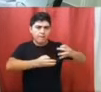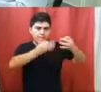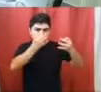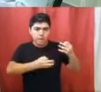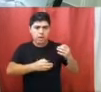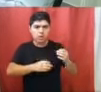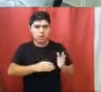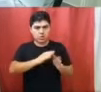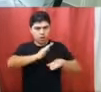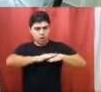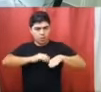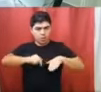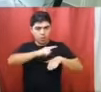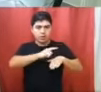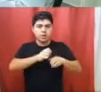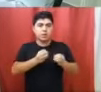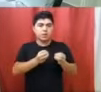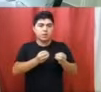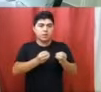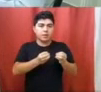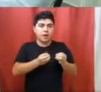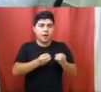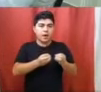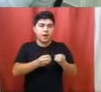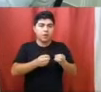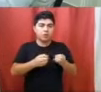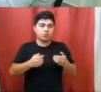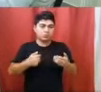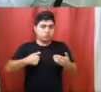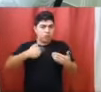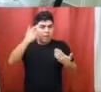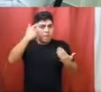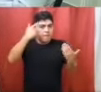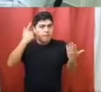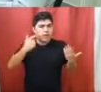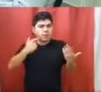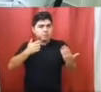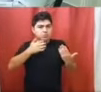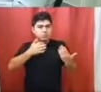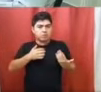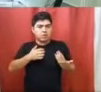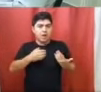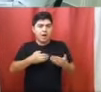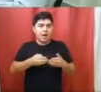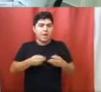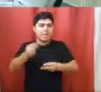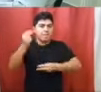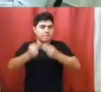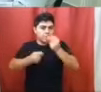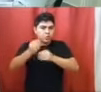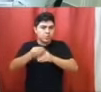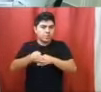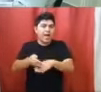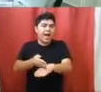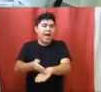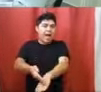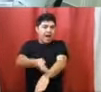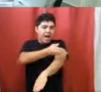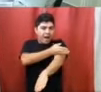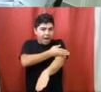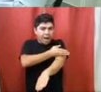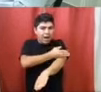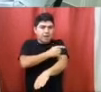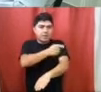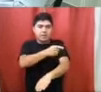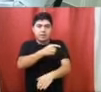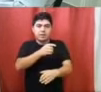debería haber estado, entiendo yo, antes de aprobar el presupuesto, antes de la finalización del